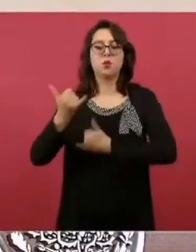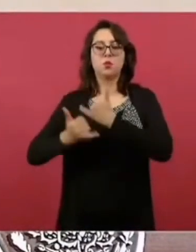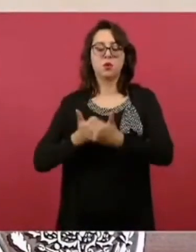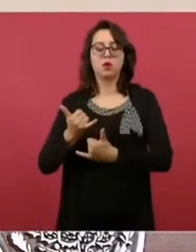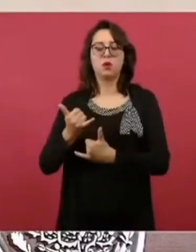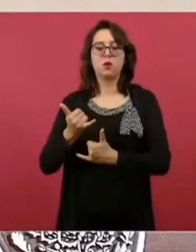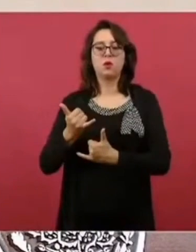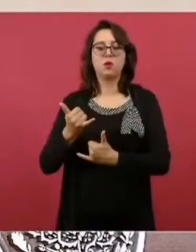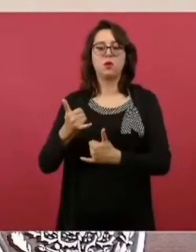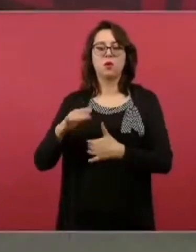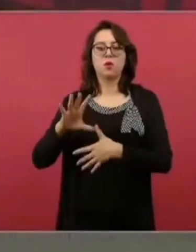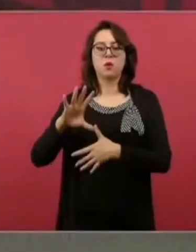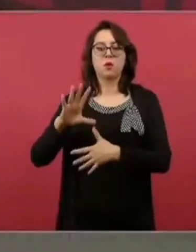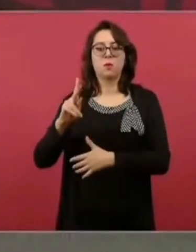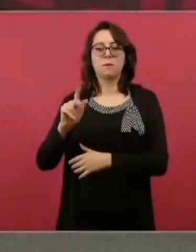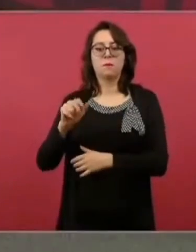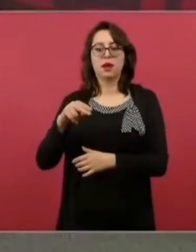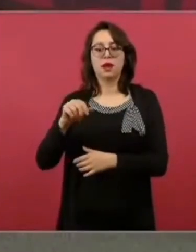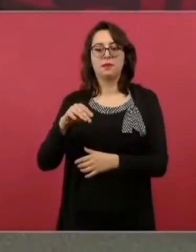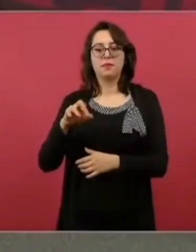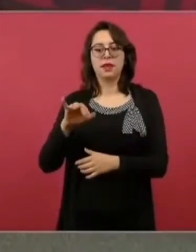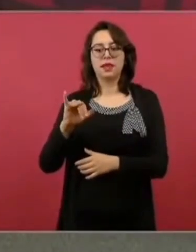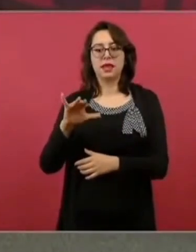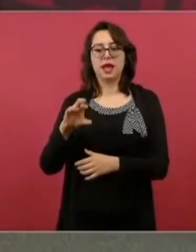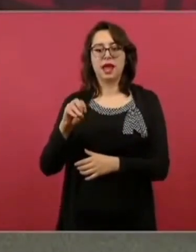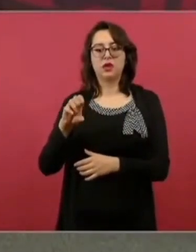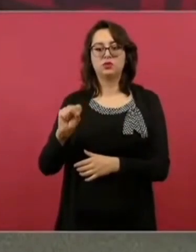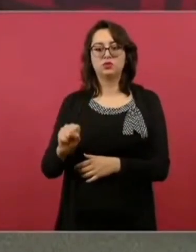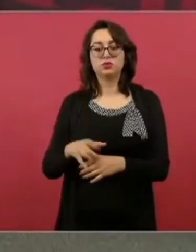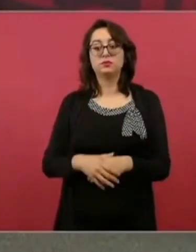Mañana sí, mañana vamos a estar aquí. Mañana es viernes.